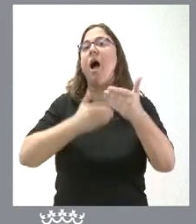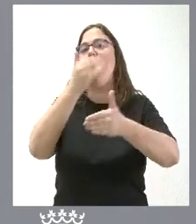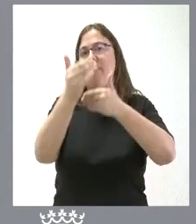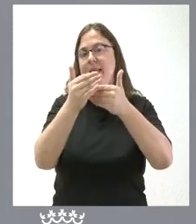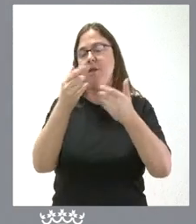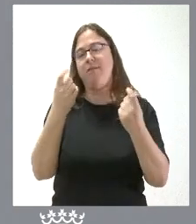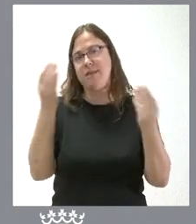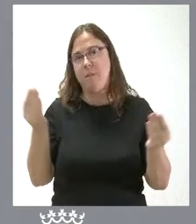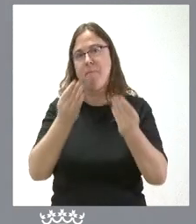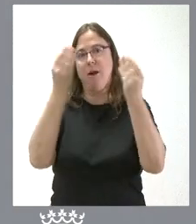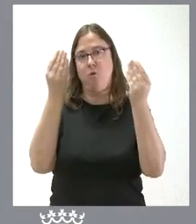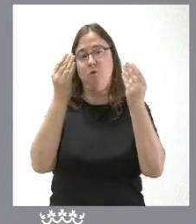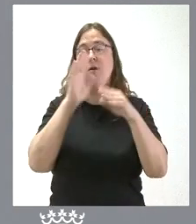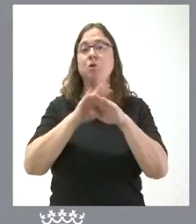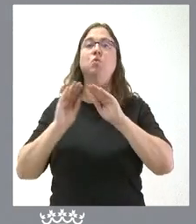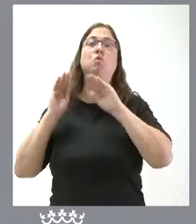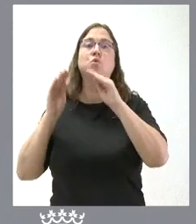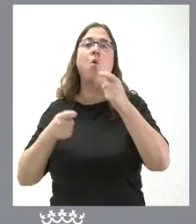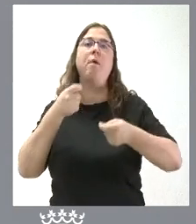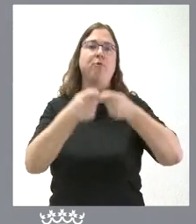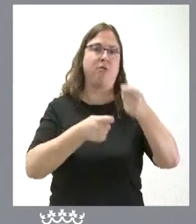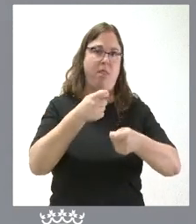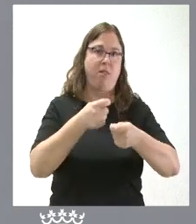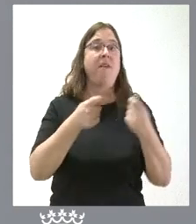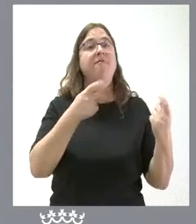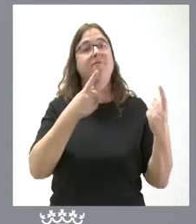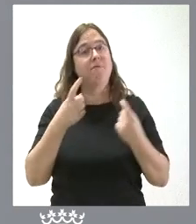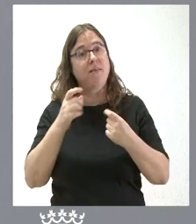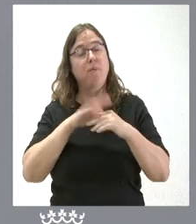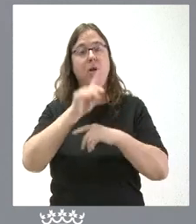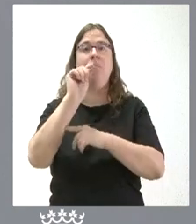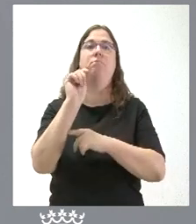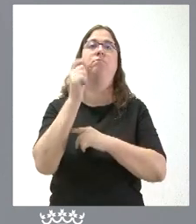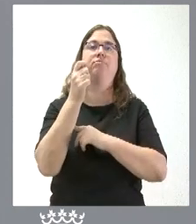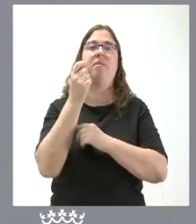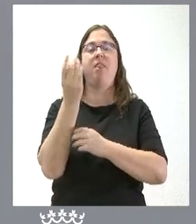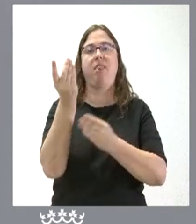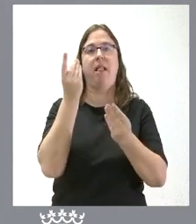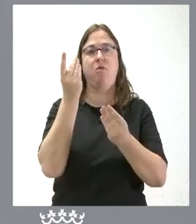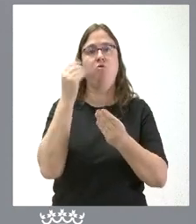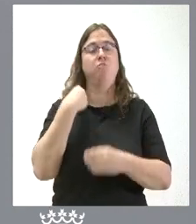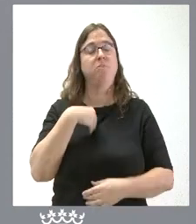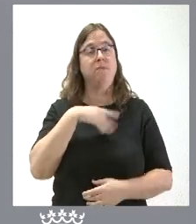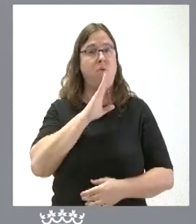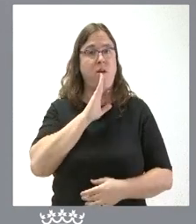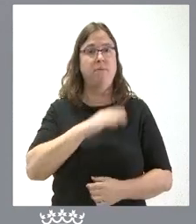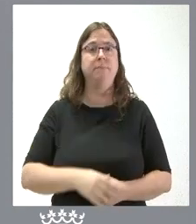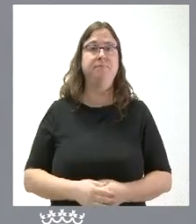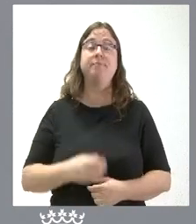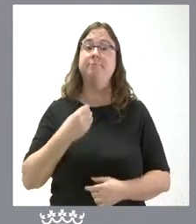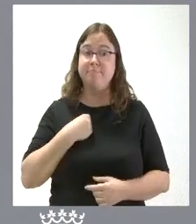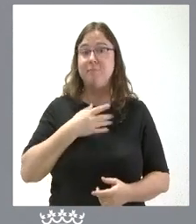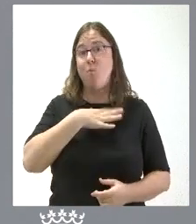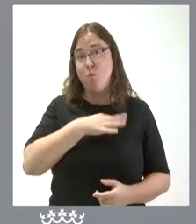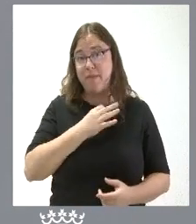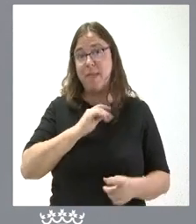mejorando en esas aportaciones que son las que faltan para alcanzar esta cifra que les he señalado que permitiría